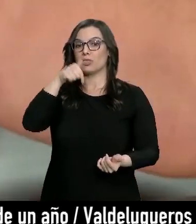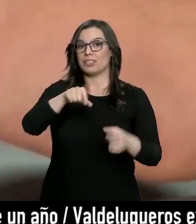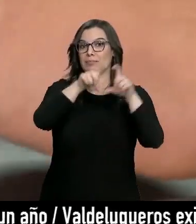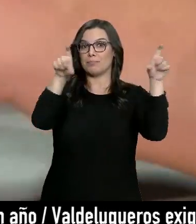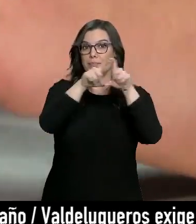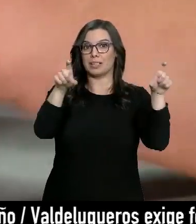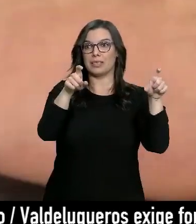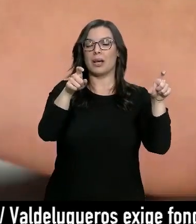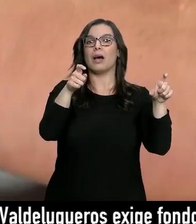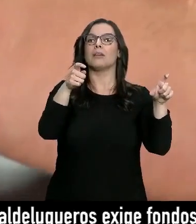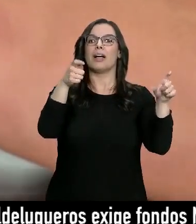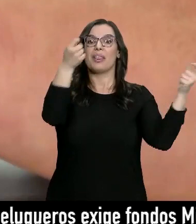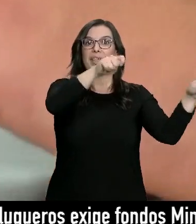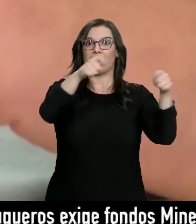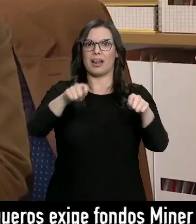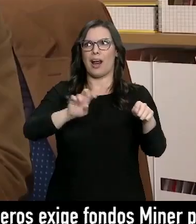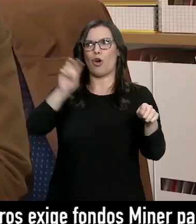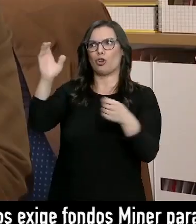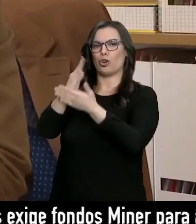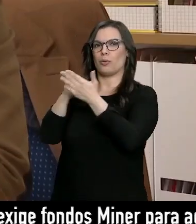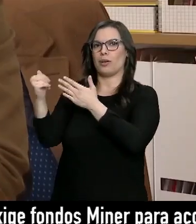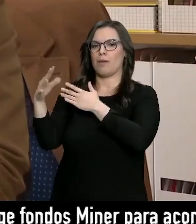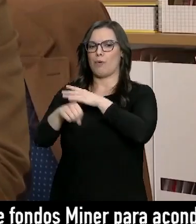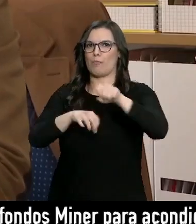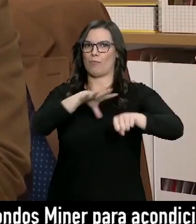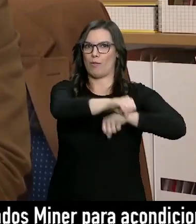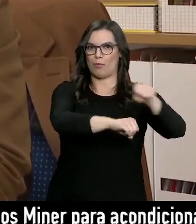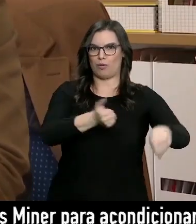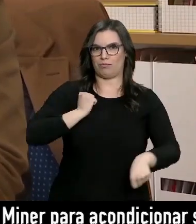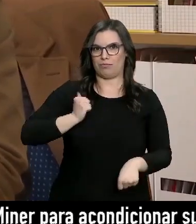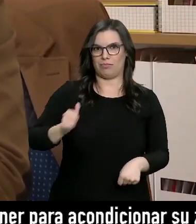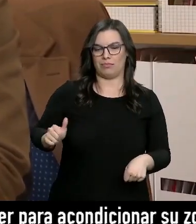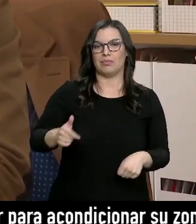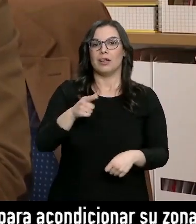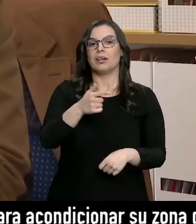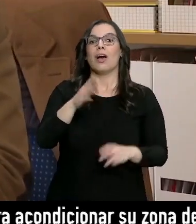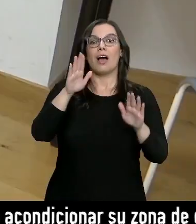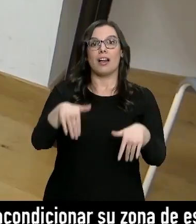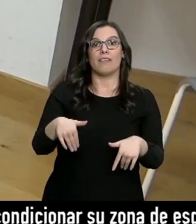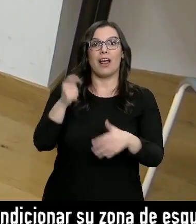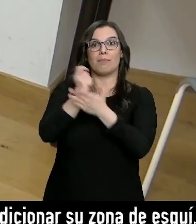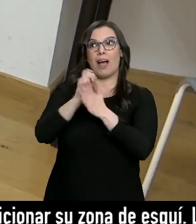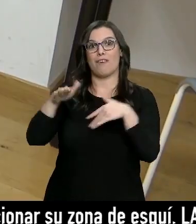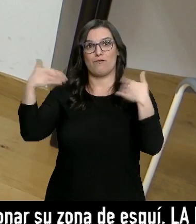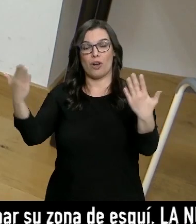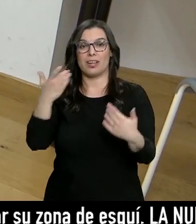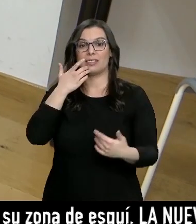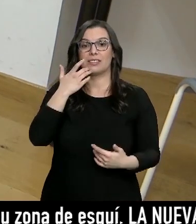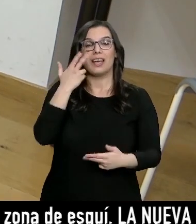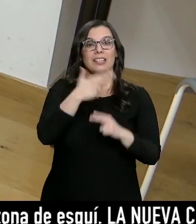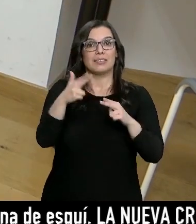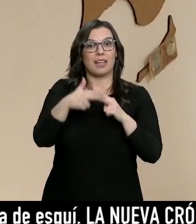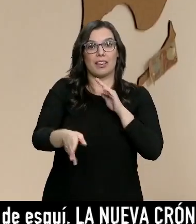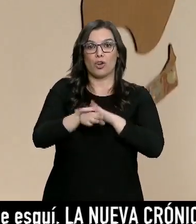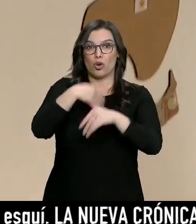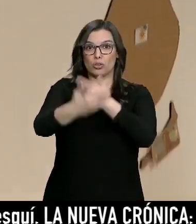promueva la llegada de competencia de otras regiones. Lo que vamos a perder es un dinero que va a salir y se va a cotizar fuera de Castilla y León. Si continúan las actividades